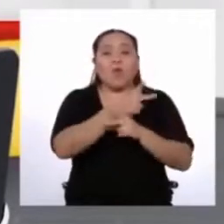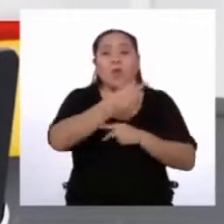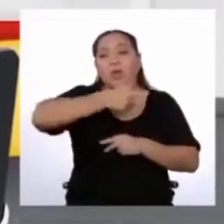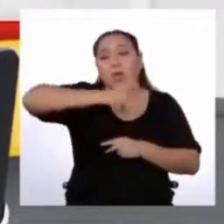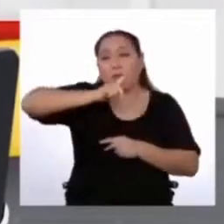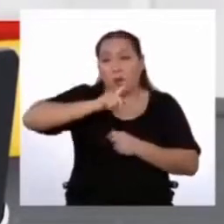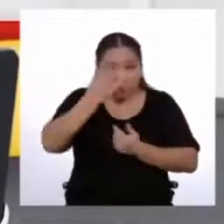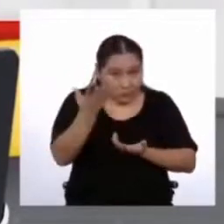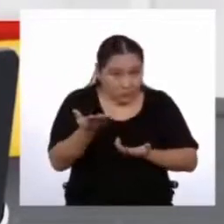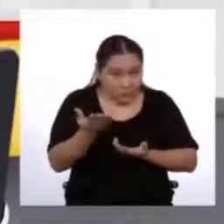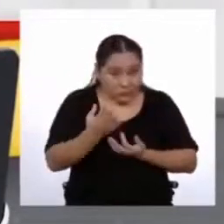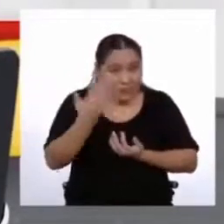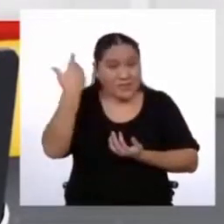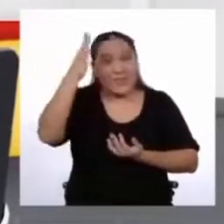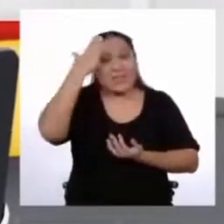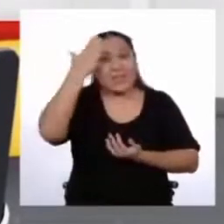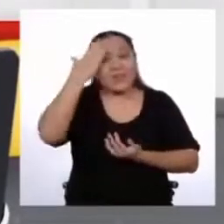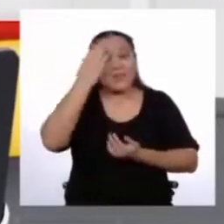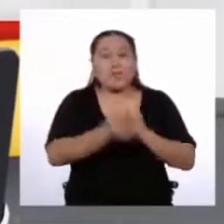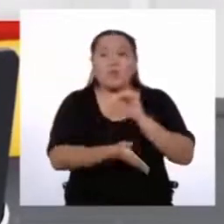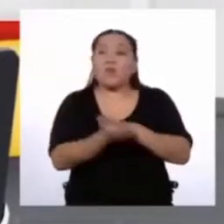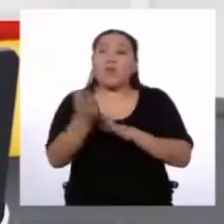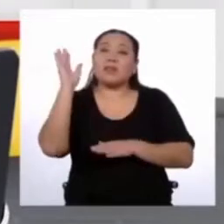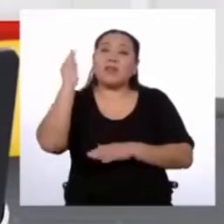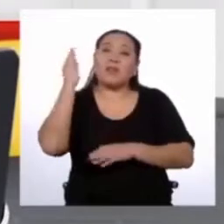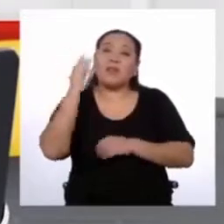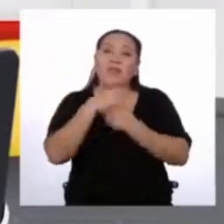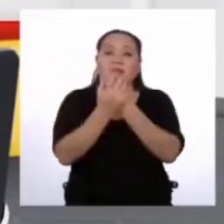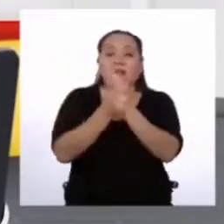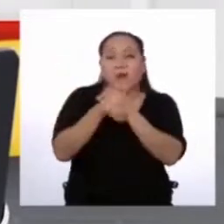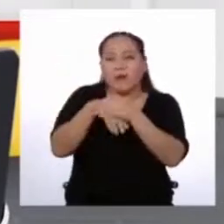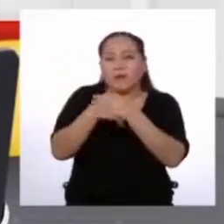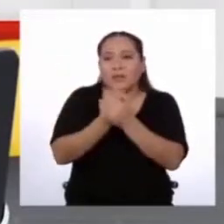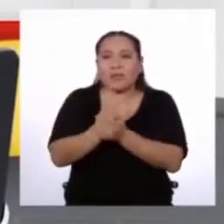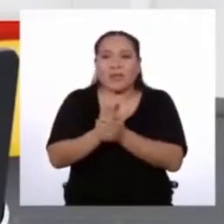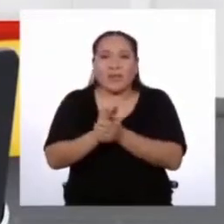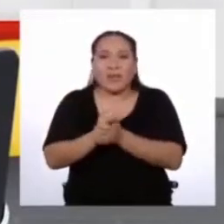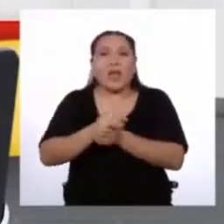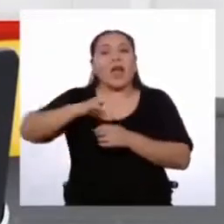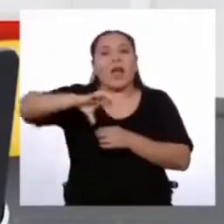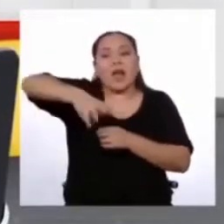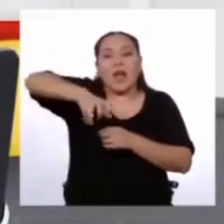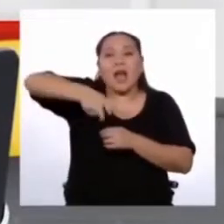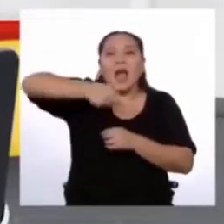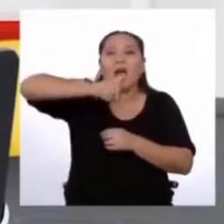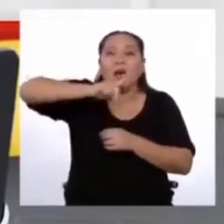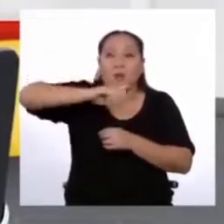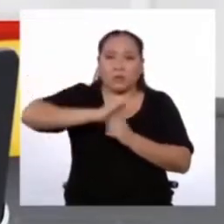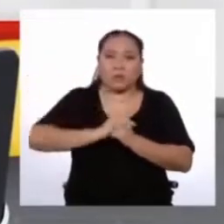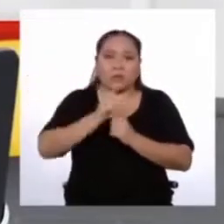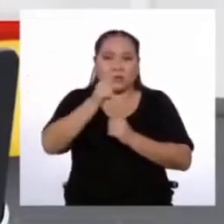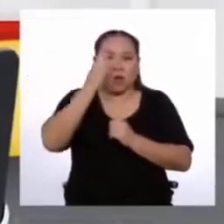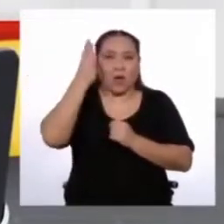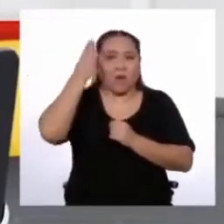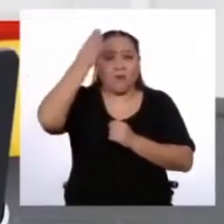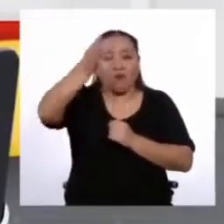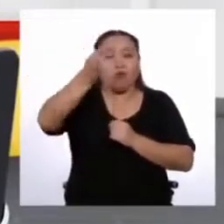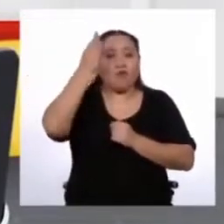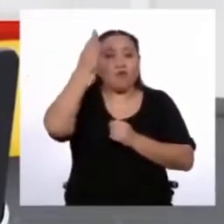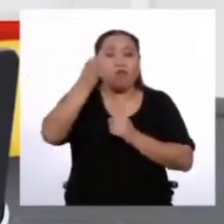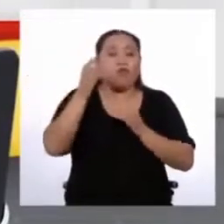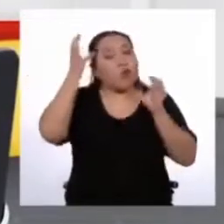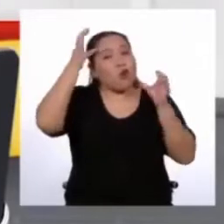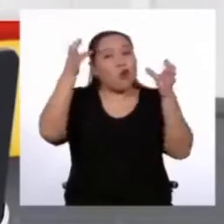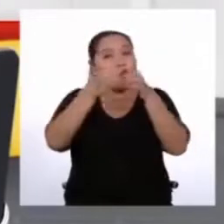agua? Y ya sabes, si vas al baño para lavarte las manos, cuida bien el agua Si vamos a ser congresistas hoy en día,